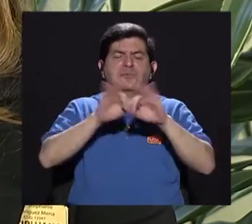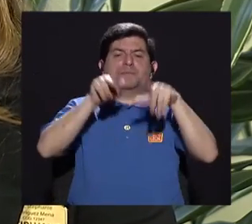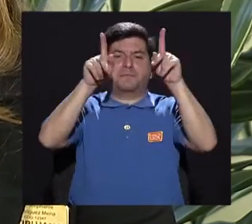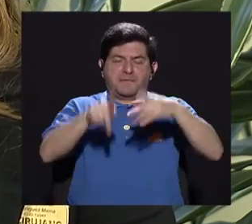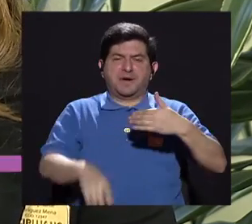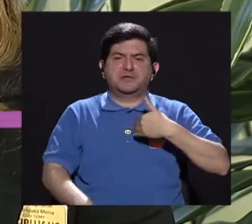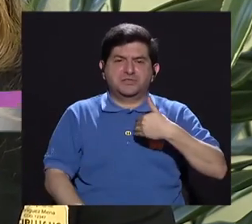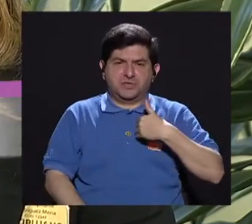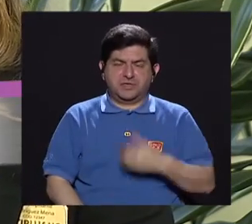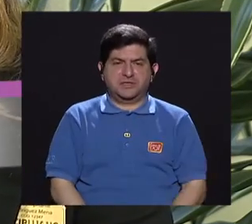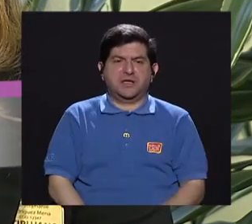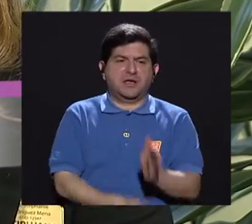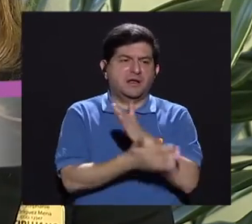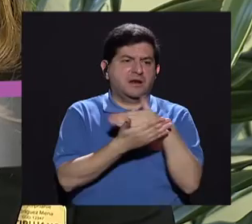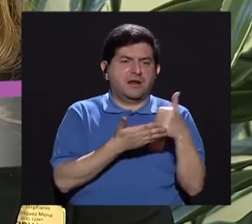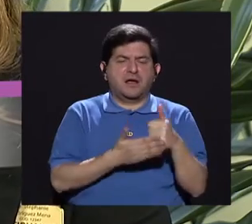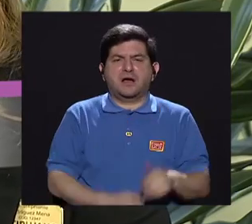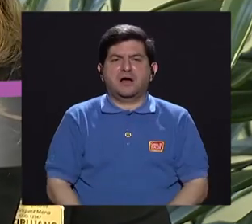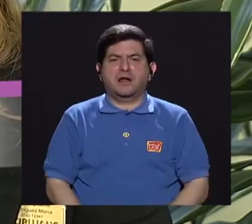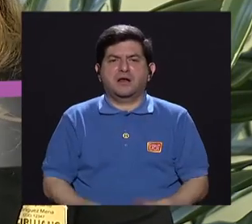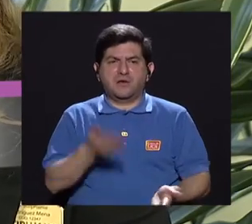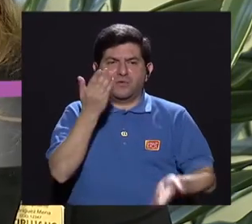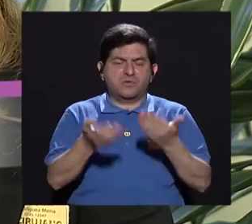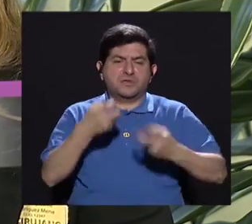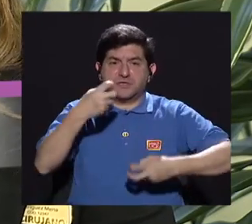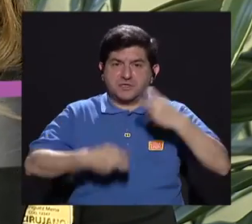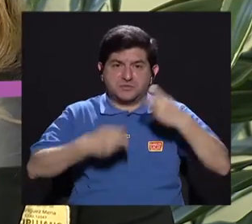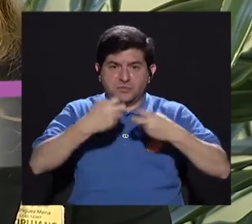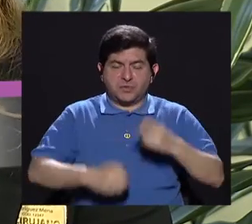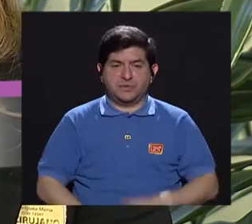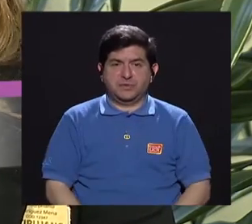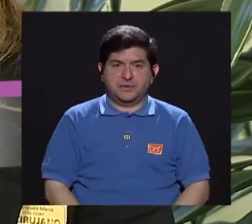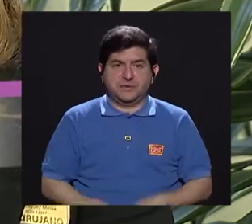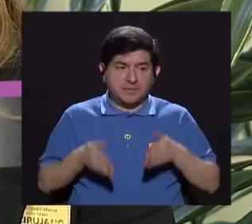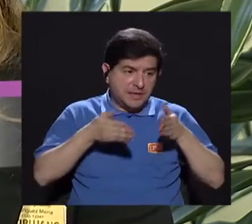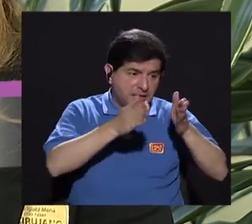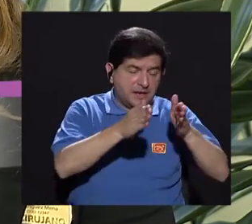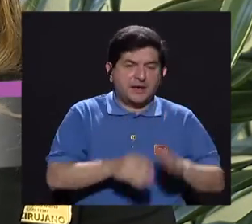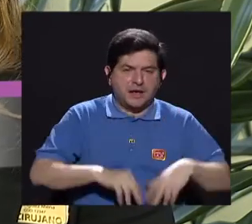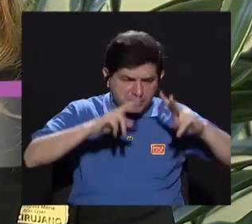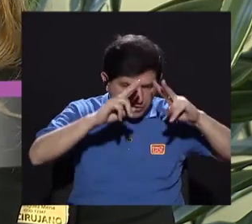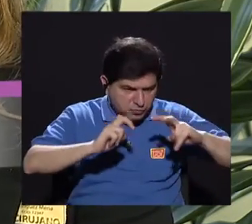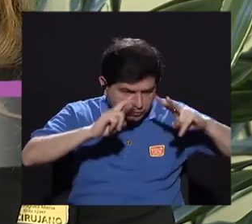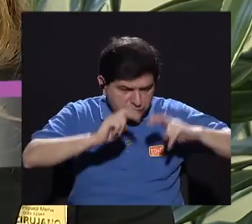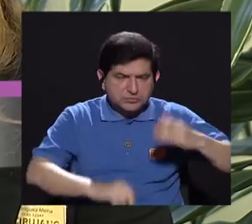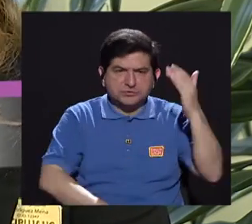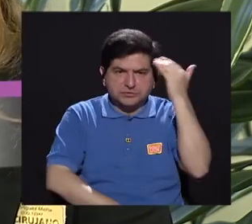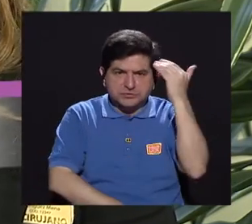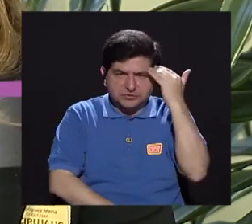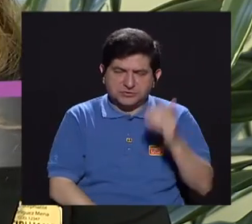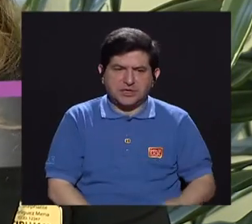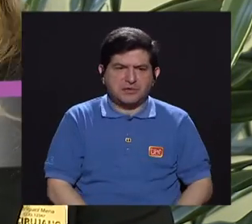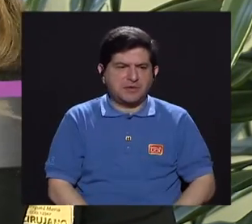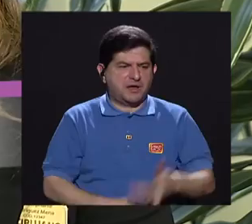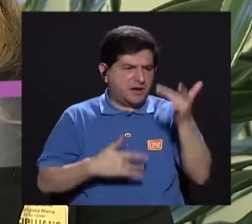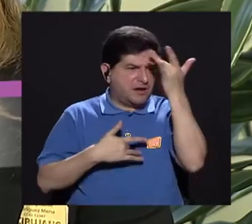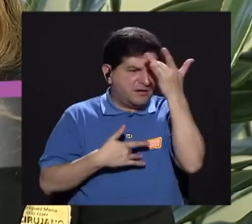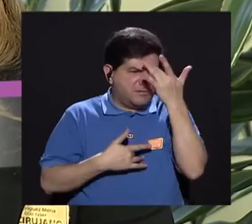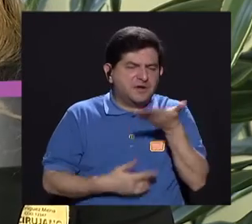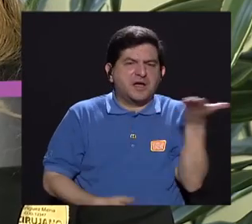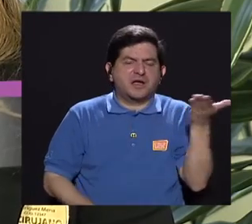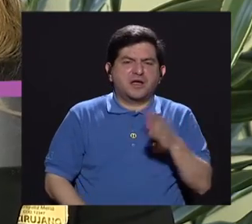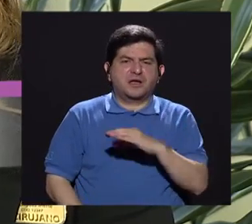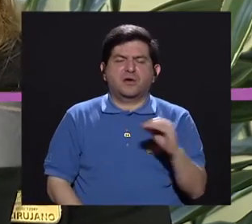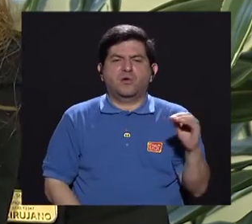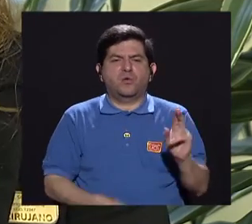paciente sufre de alguna descomposición en la calle, pues que lo revisen y poder saber de qué padece y qué toma,